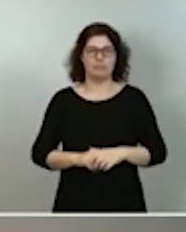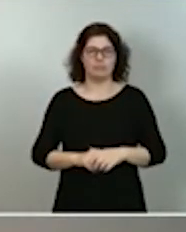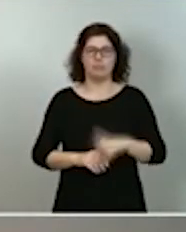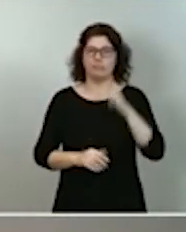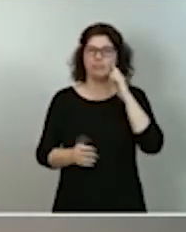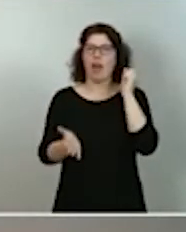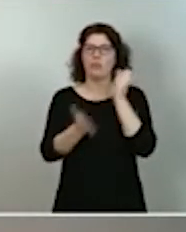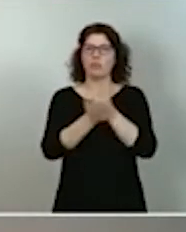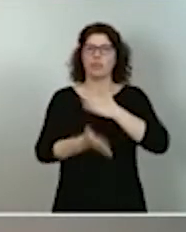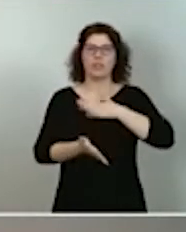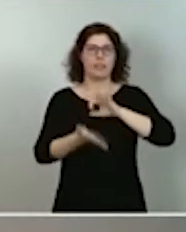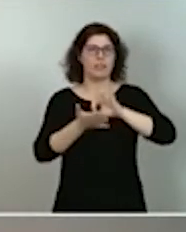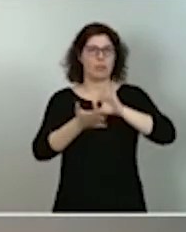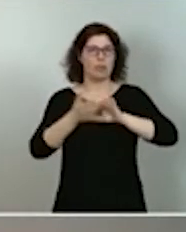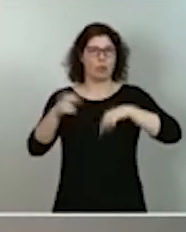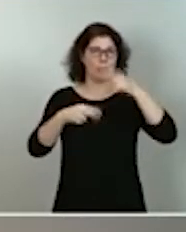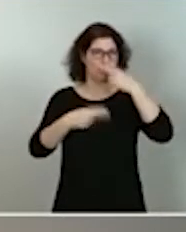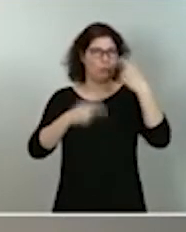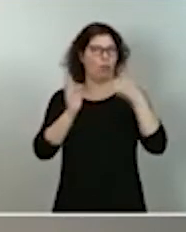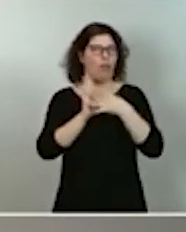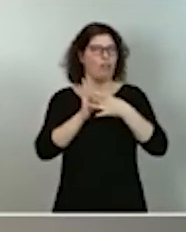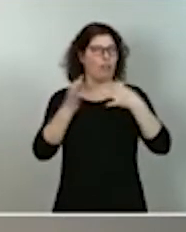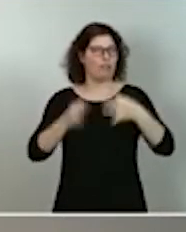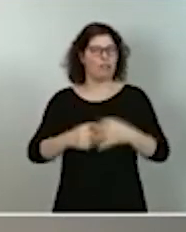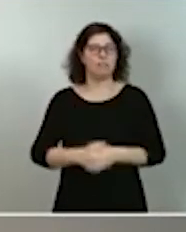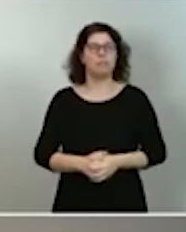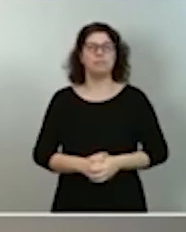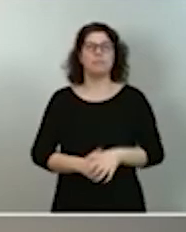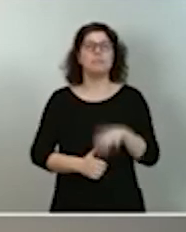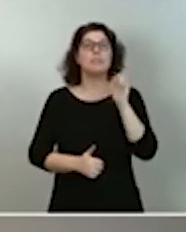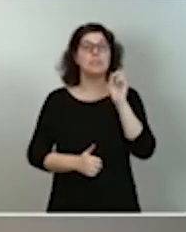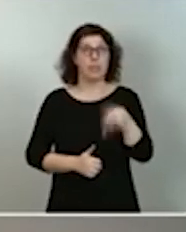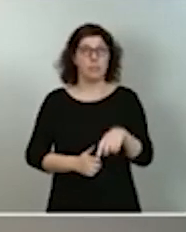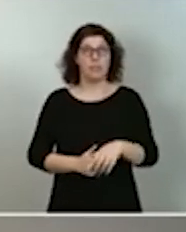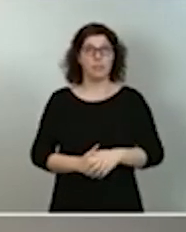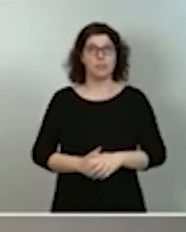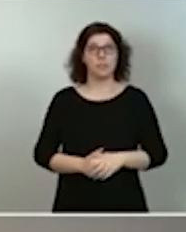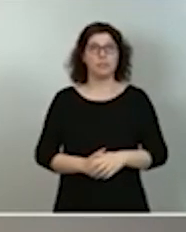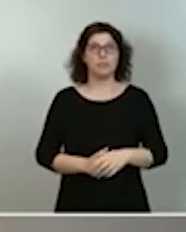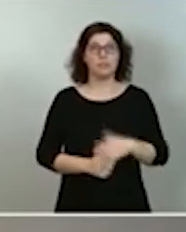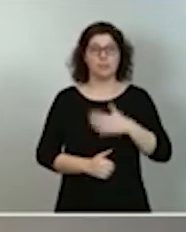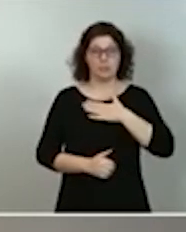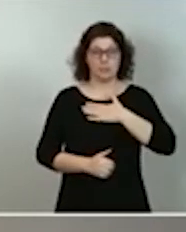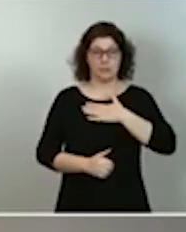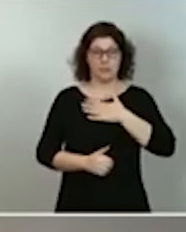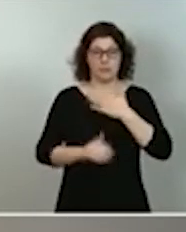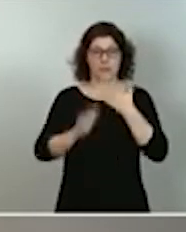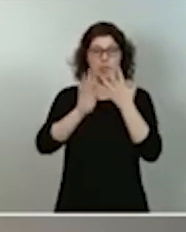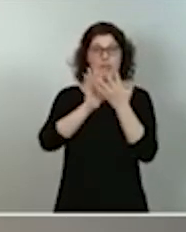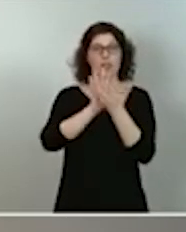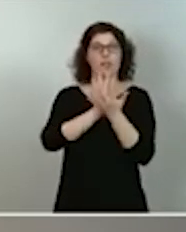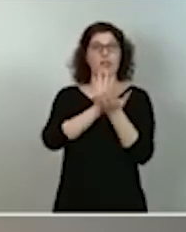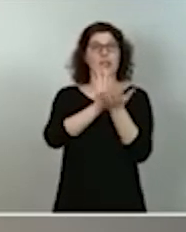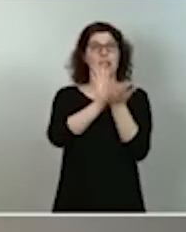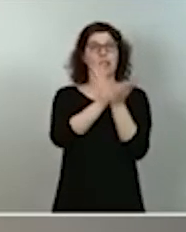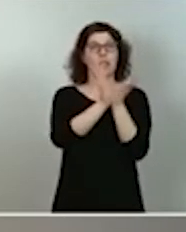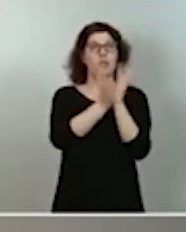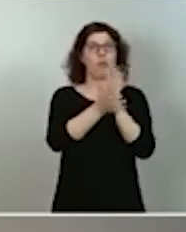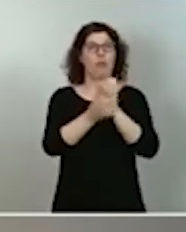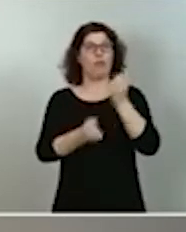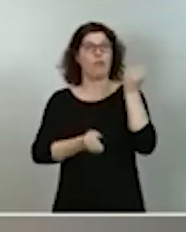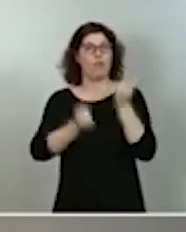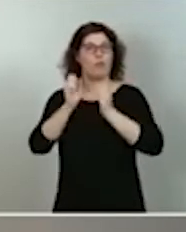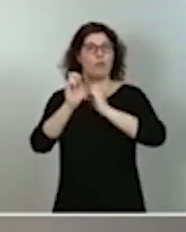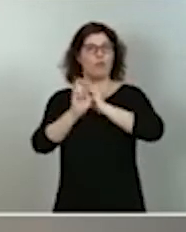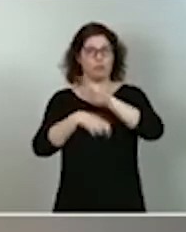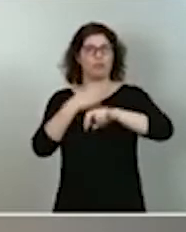transporte público de calidad, pero también impulsando la transformación de la flota de vehículos con un paquete integral de reformas e